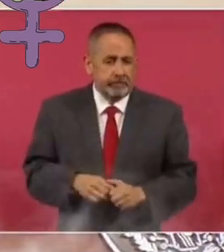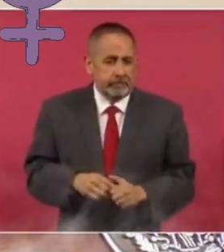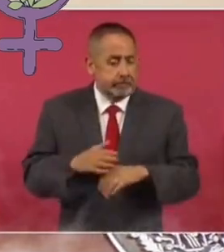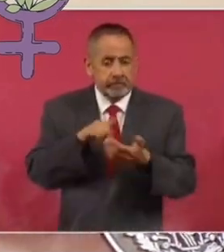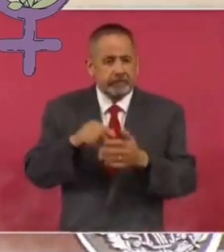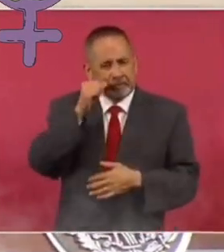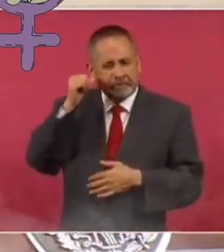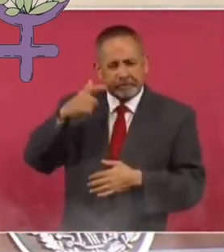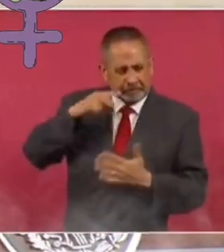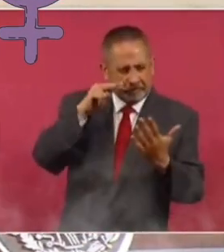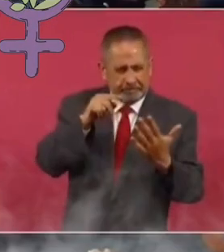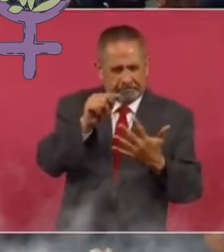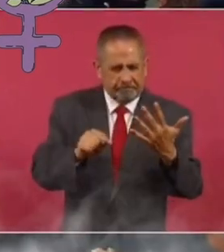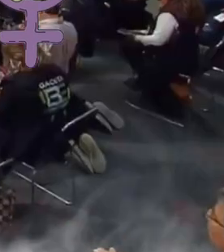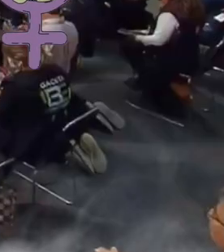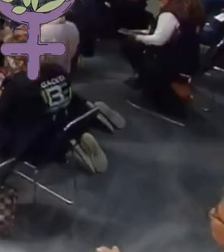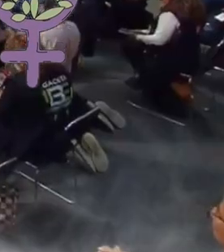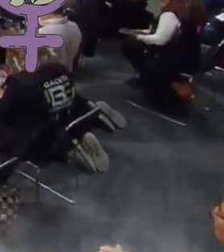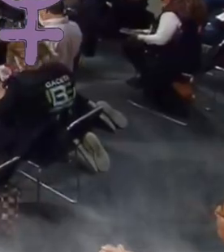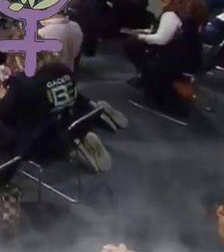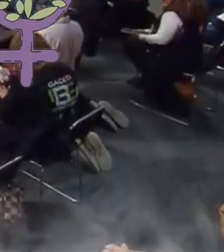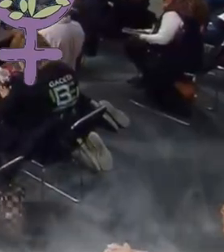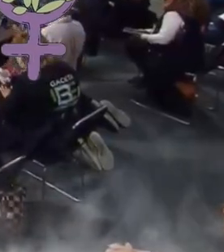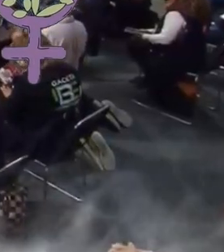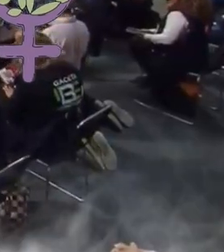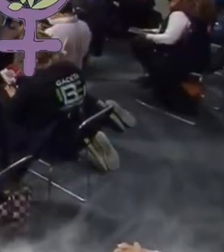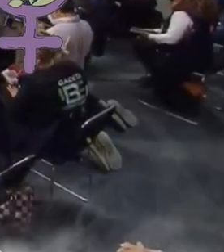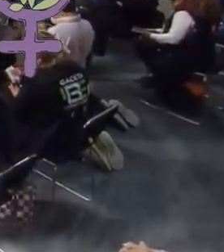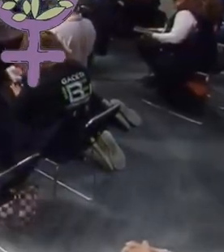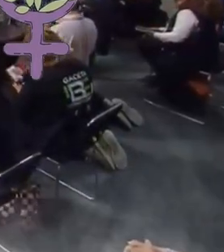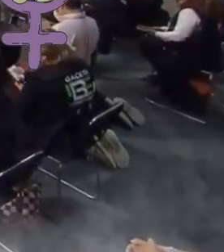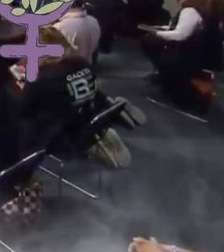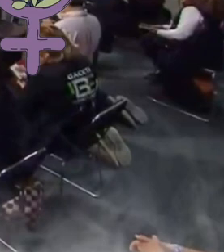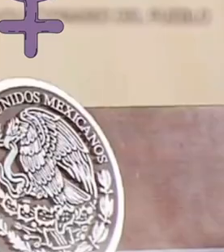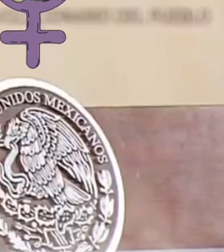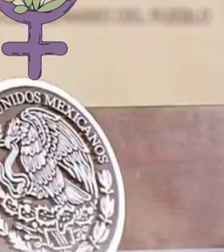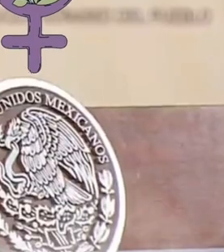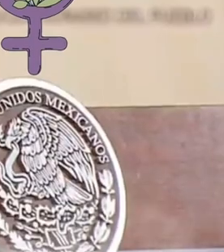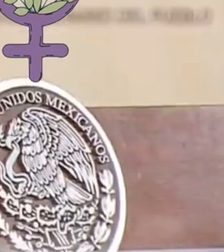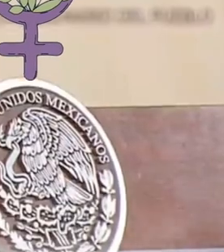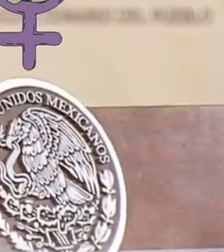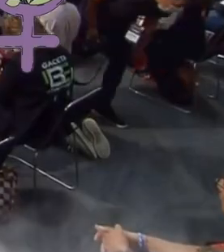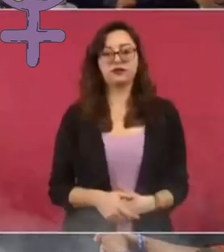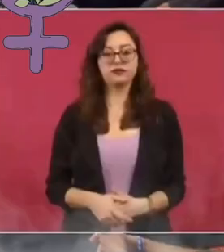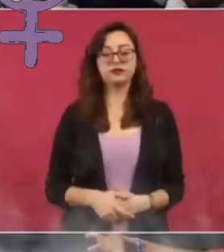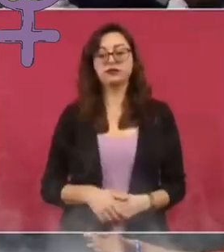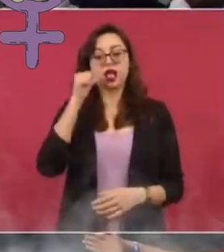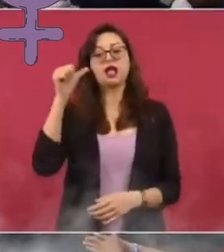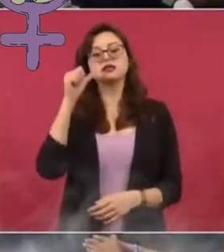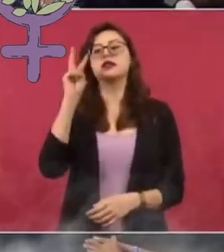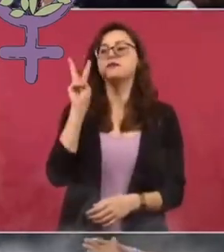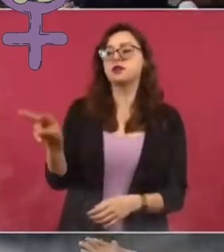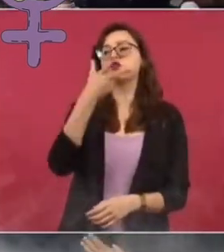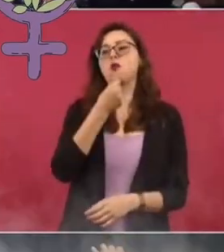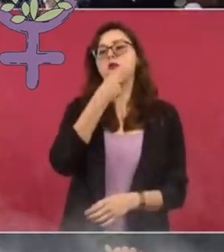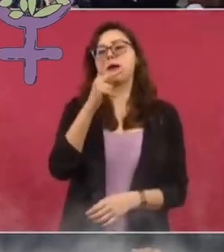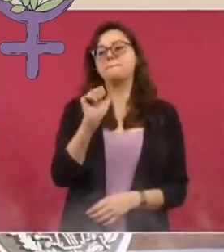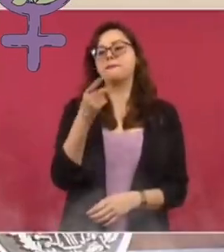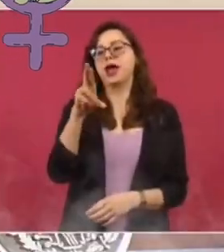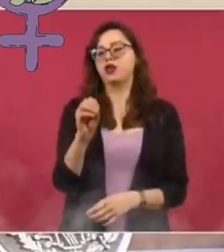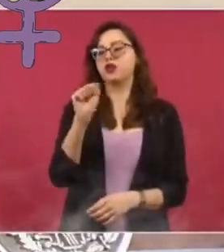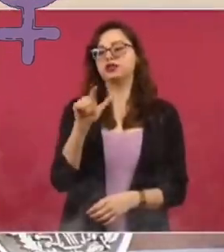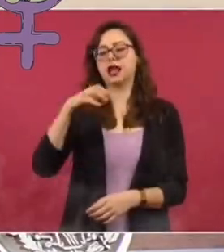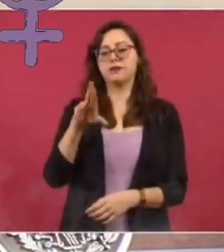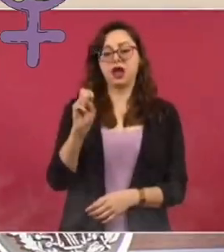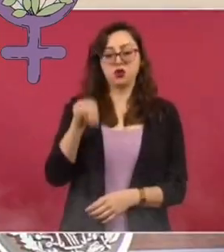Porque ayer vi un tuit de Pedro Rosalmerón, donde dice que el